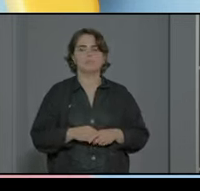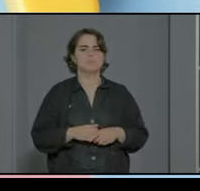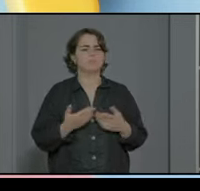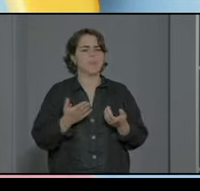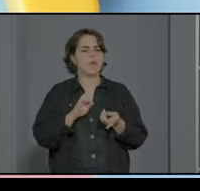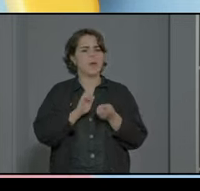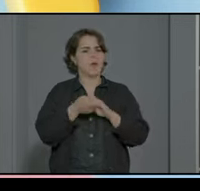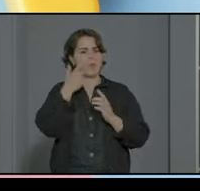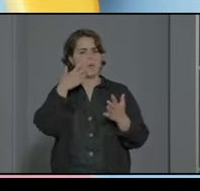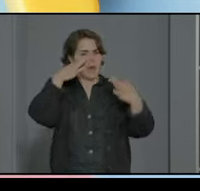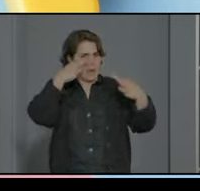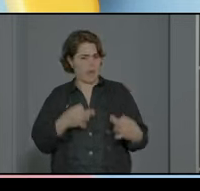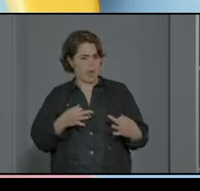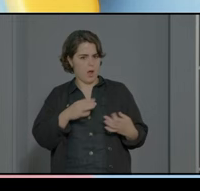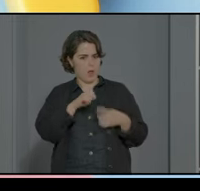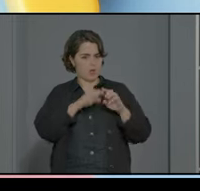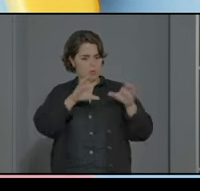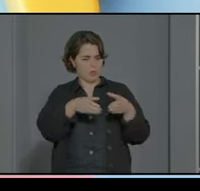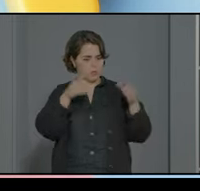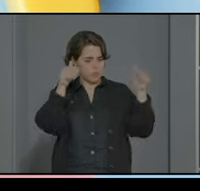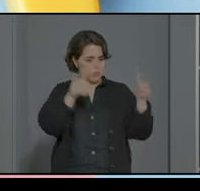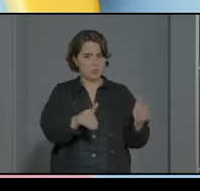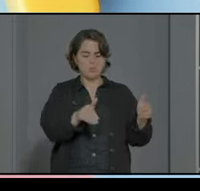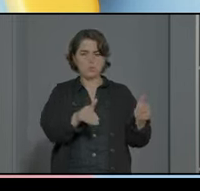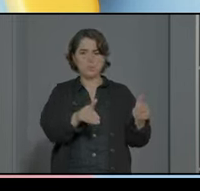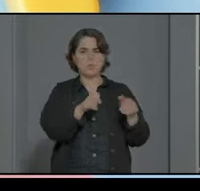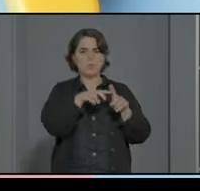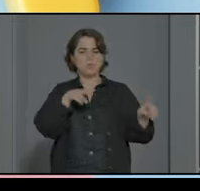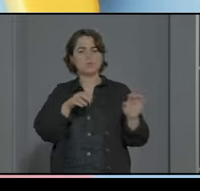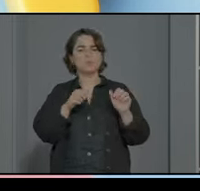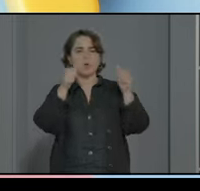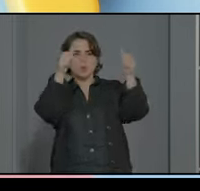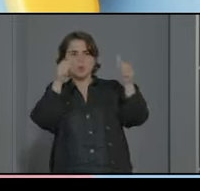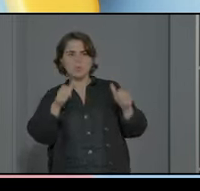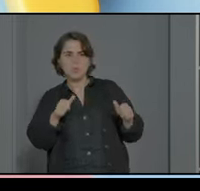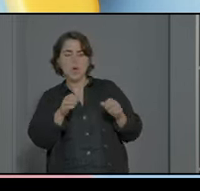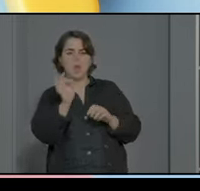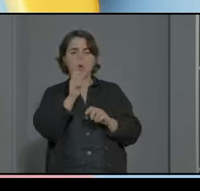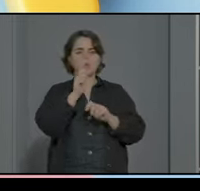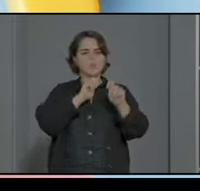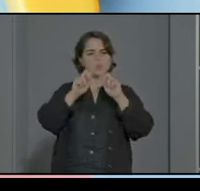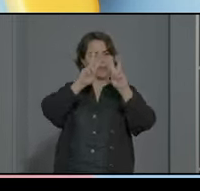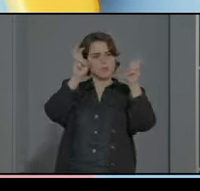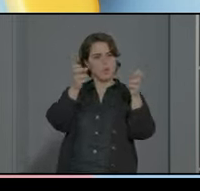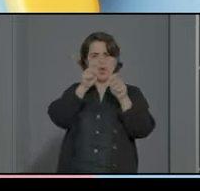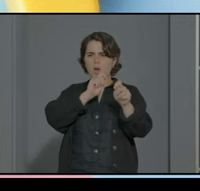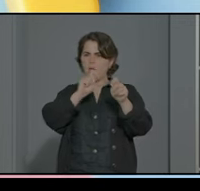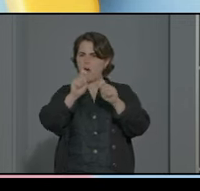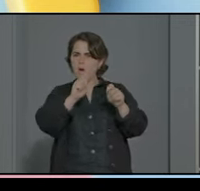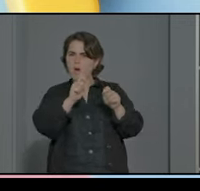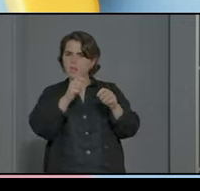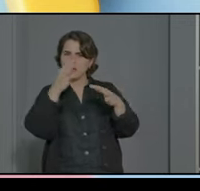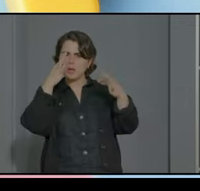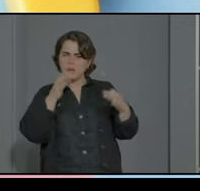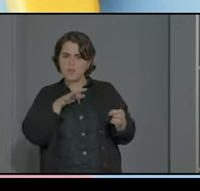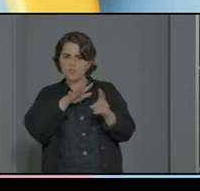cambios significativos para nuestra población a nivel de titular periodístico tenemos muchos a nivel de impacto